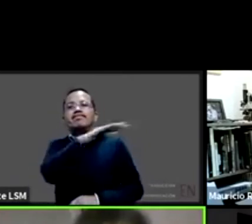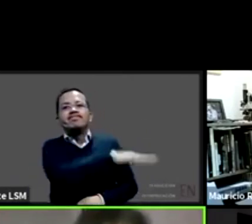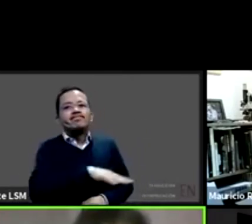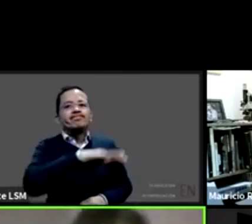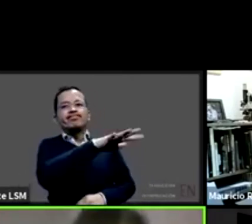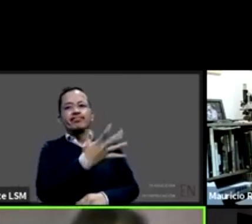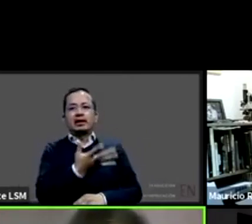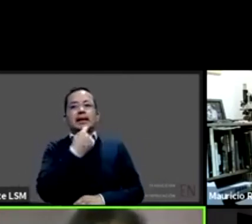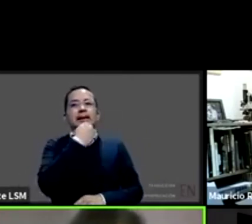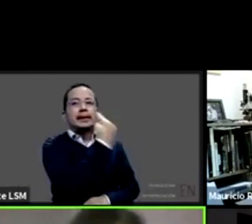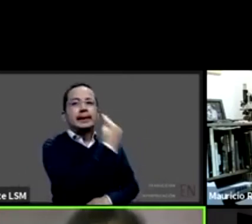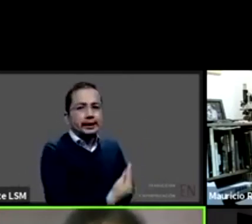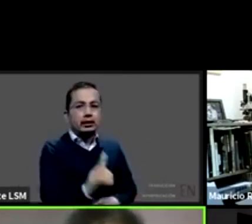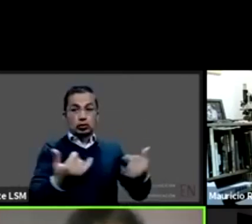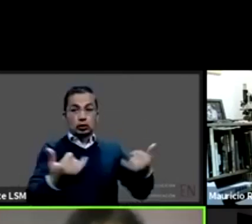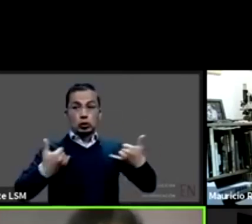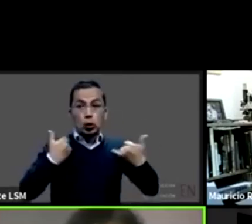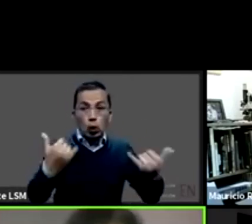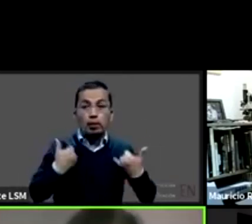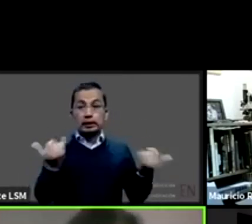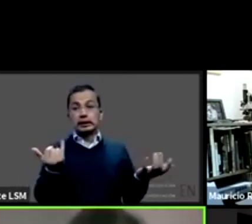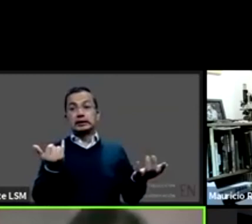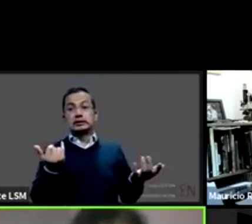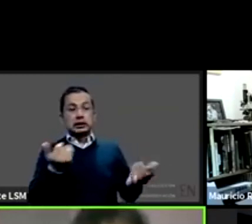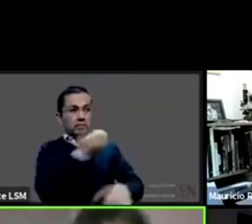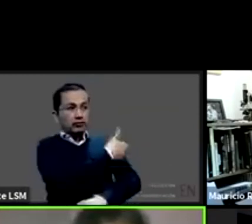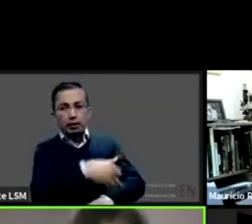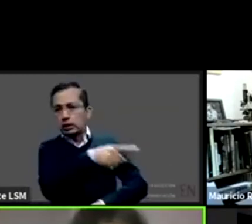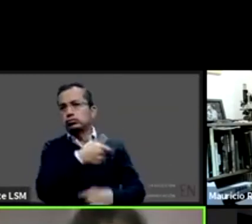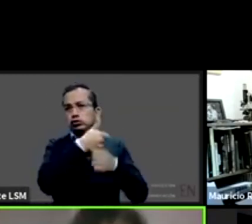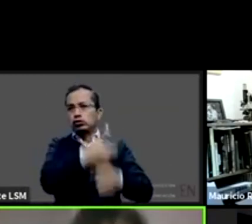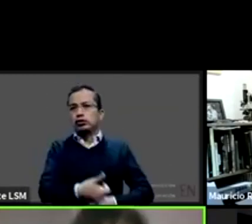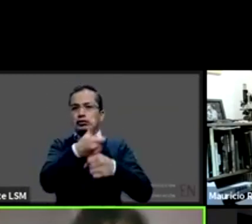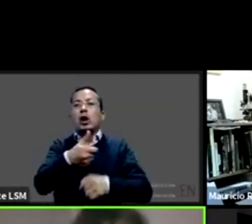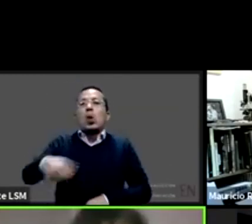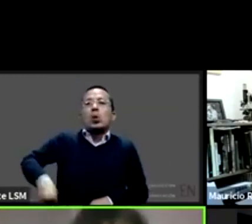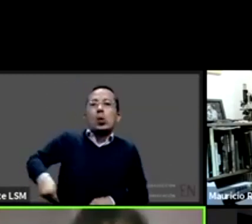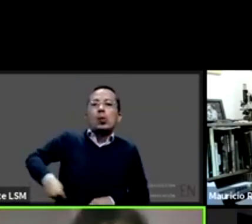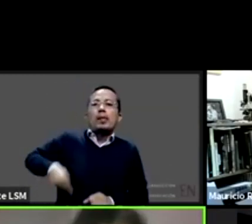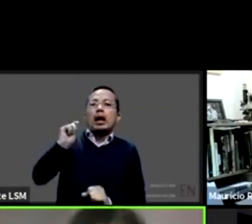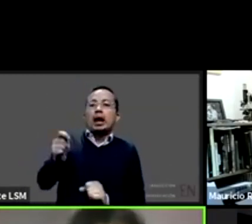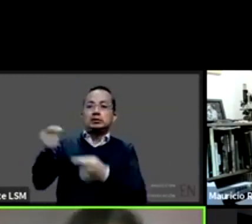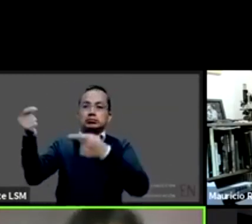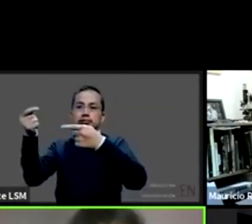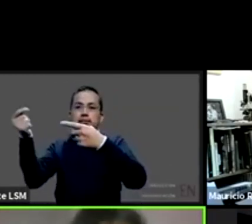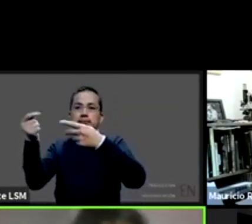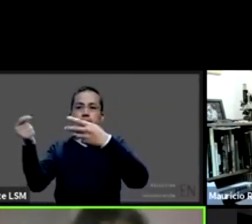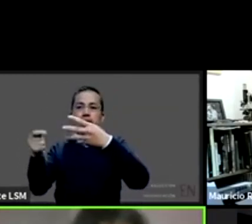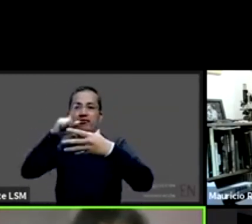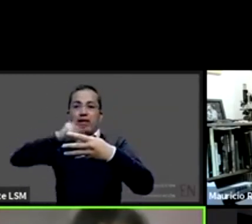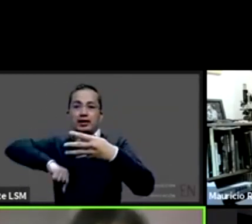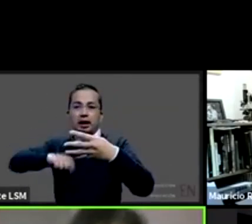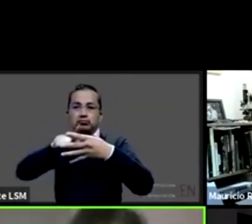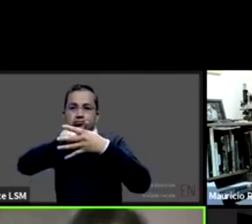niños niñas adolescentes y muchas familias alrededor de ellas ¿no? creo que aquí hay un punto adicional